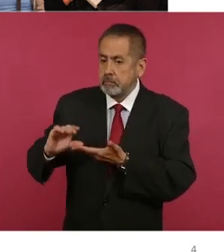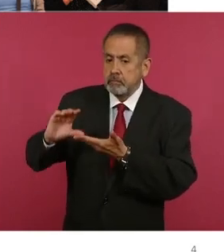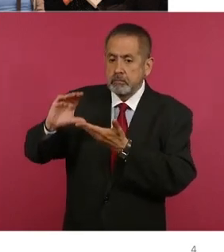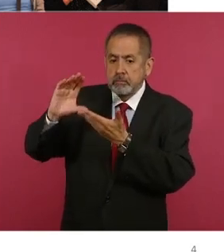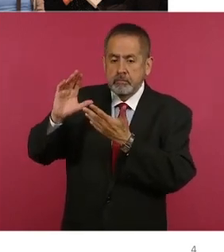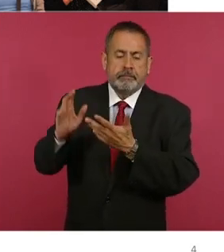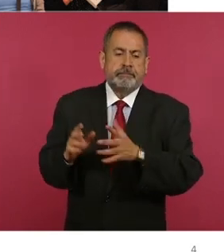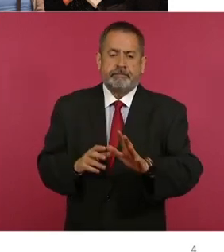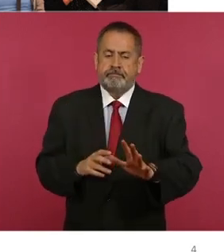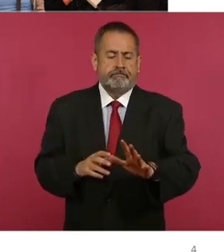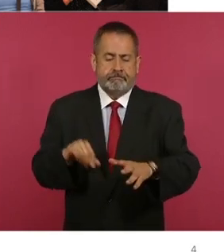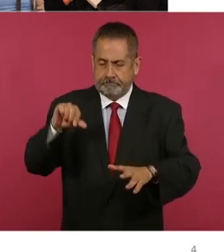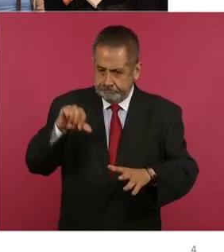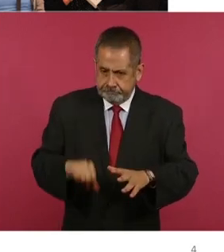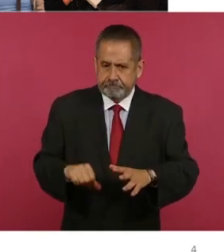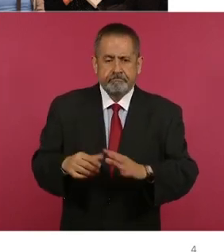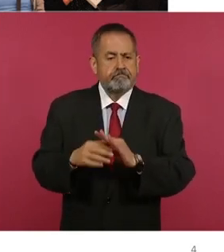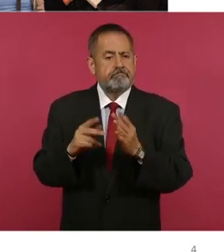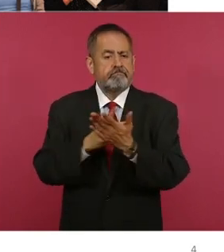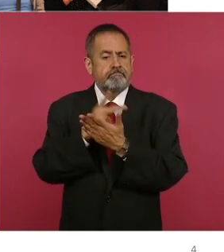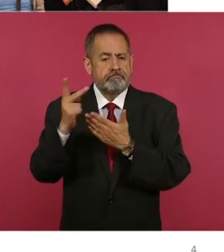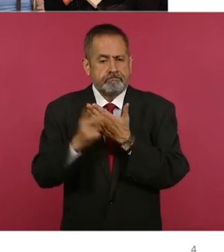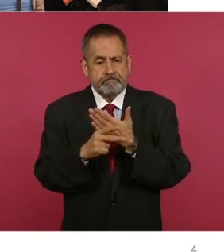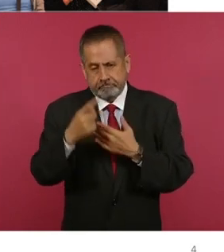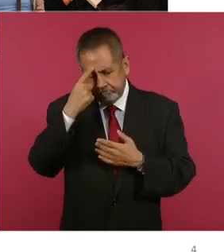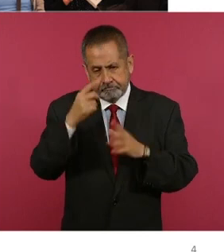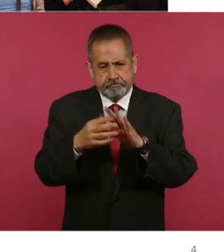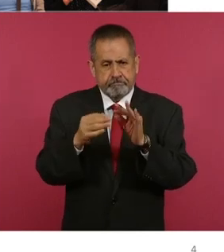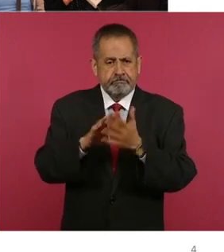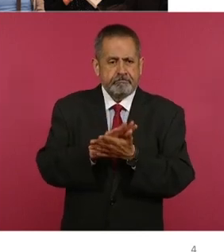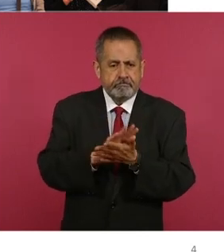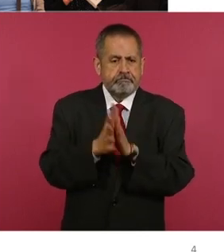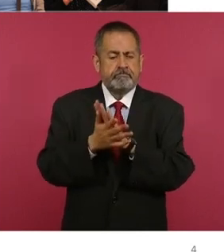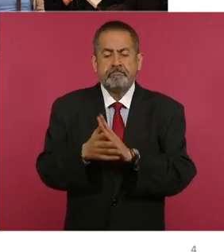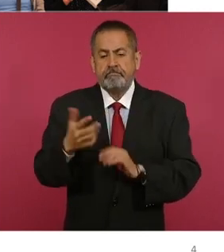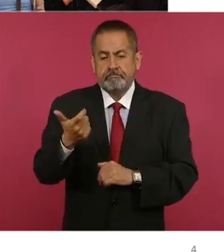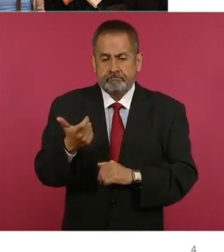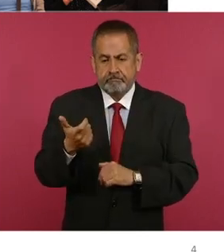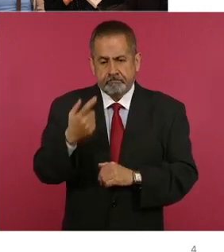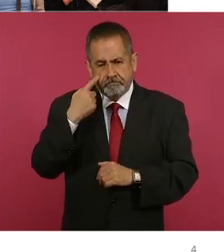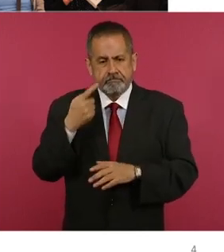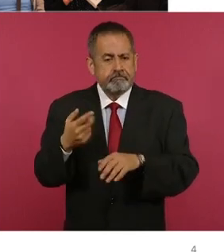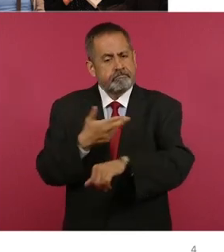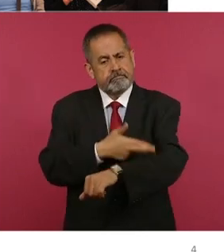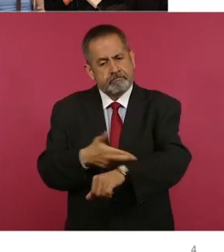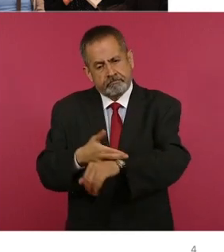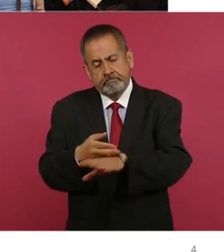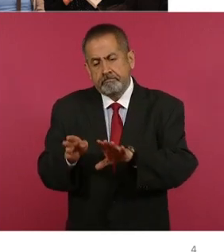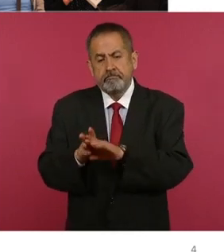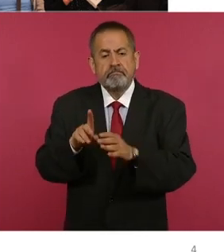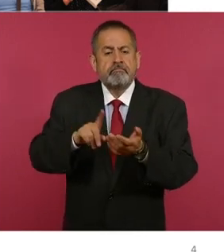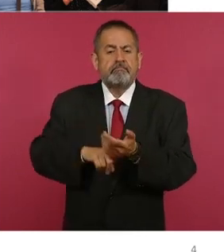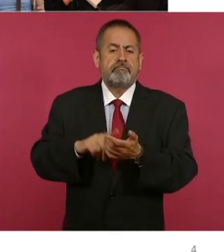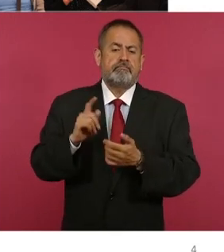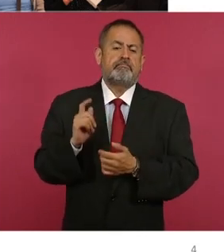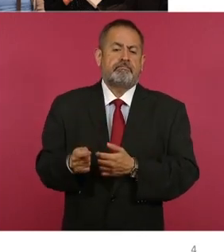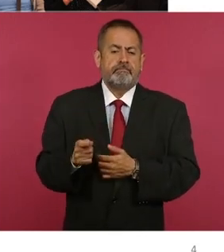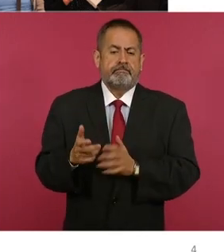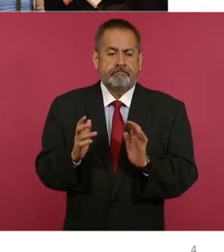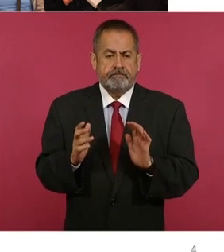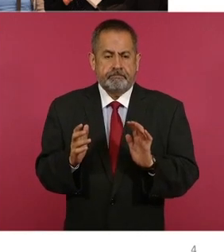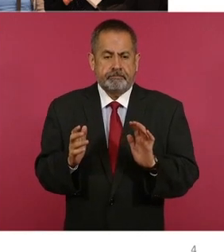aquí en esta conferencia se presentó el programa para convertirlos a pesos y el efecto de esta conversión es precisamente